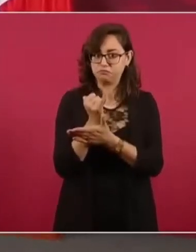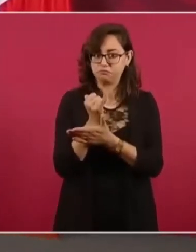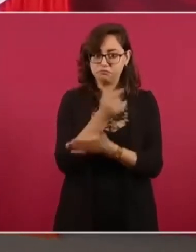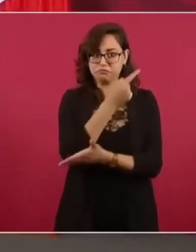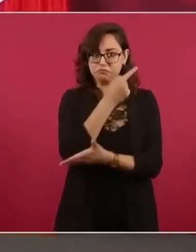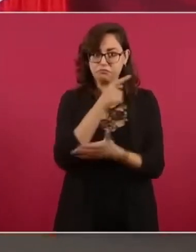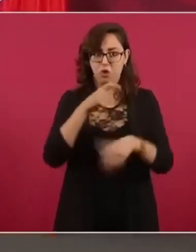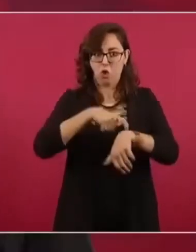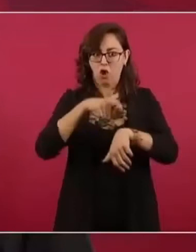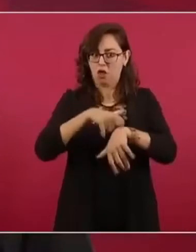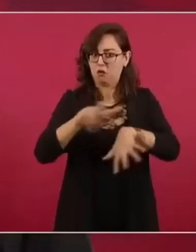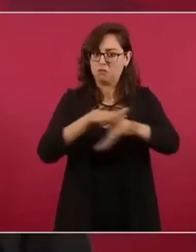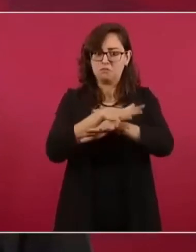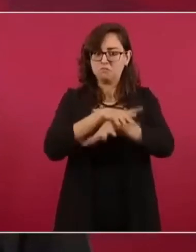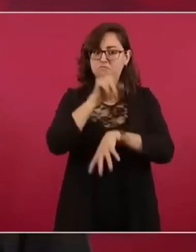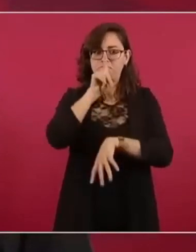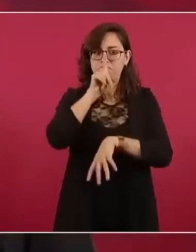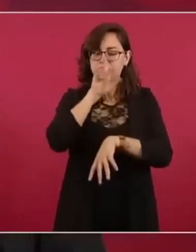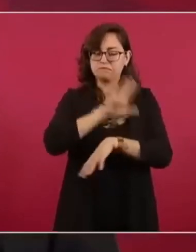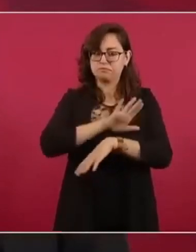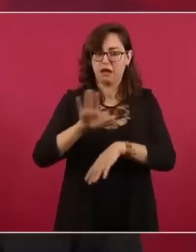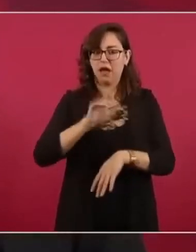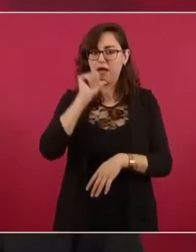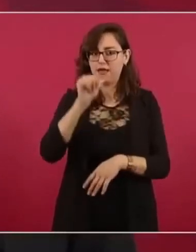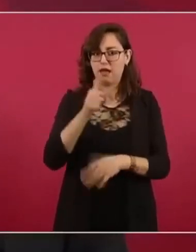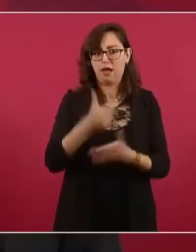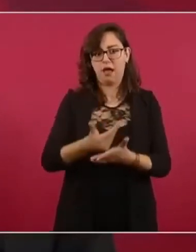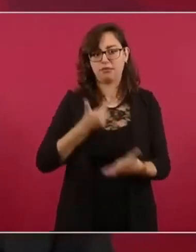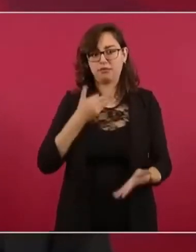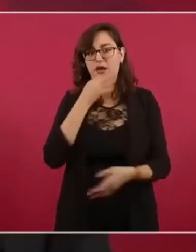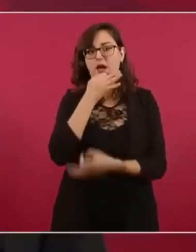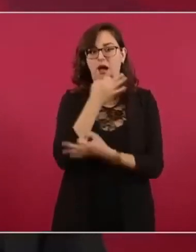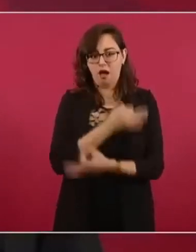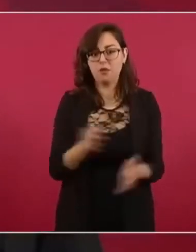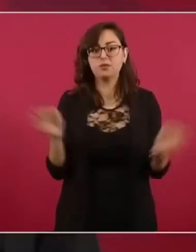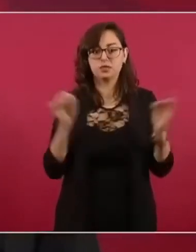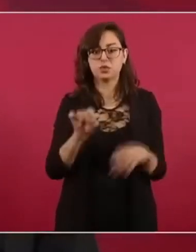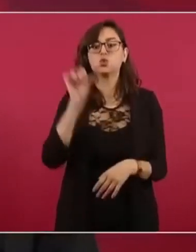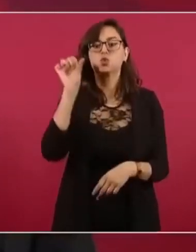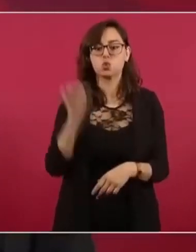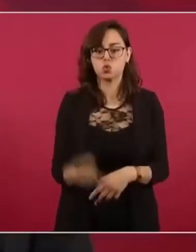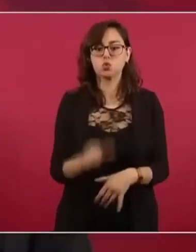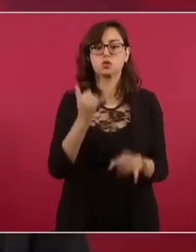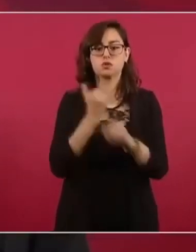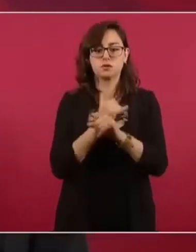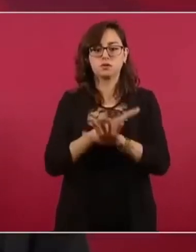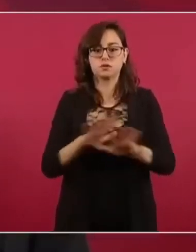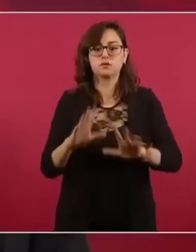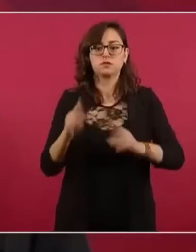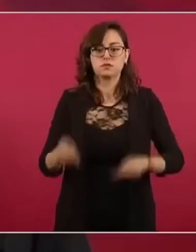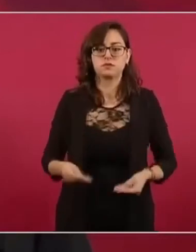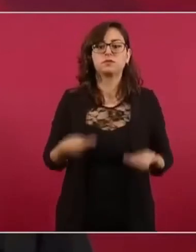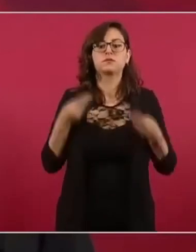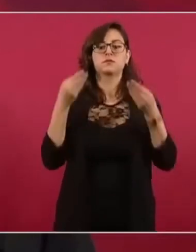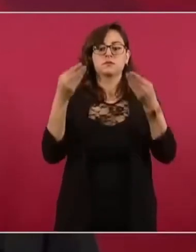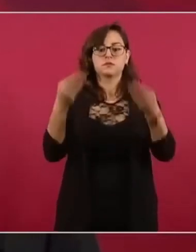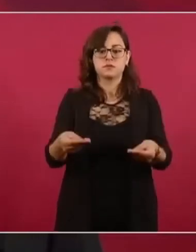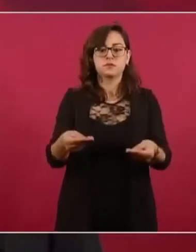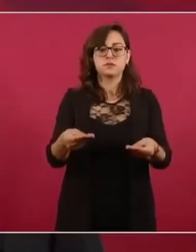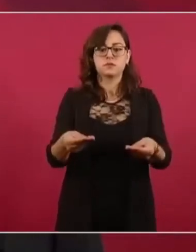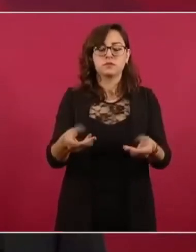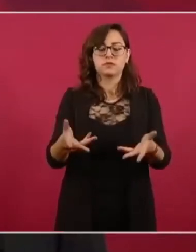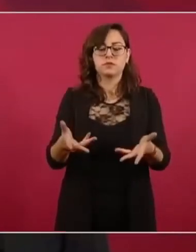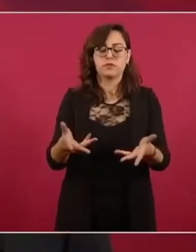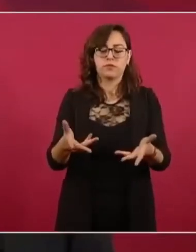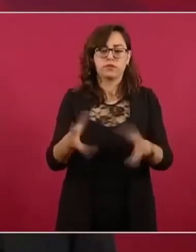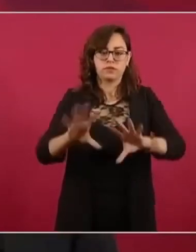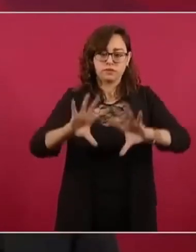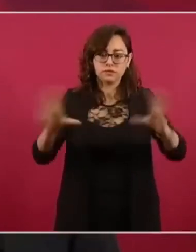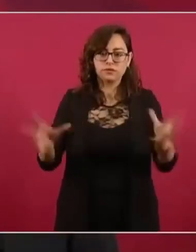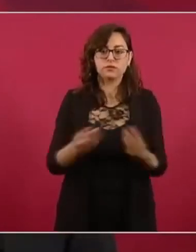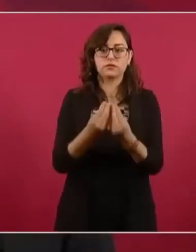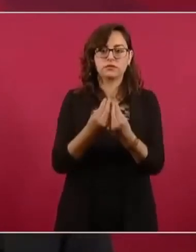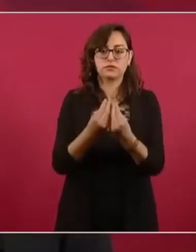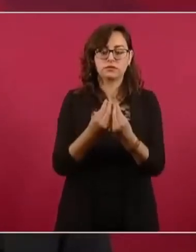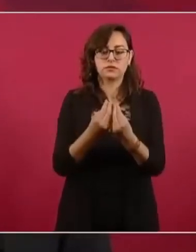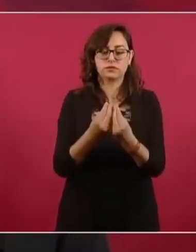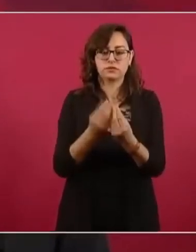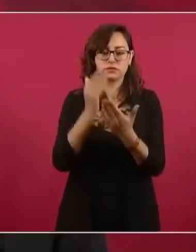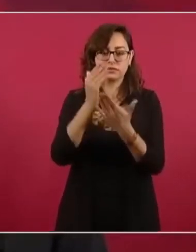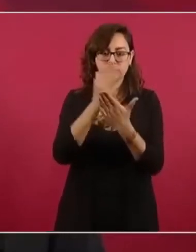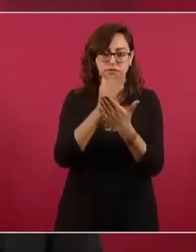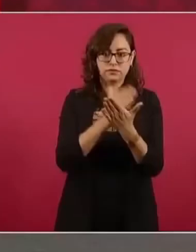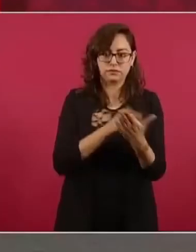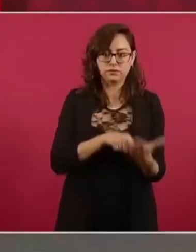síntesis,